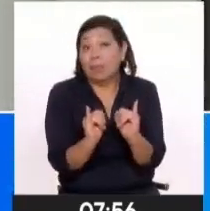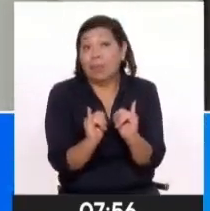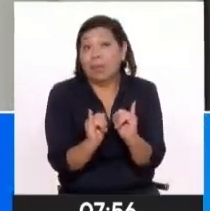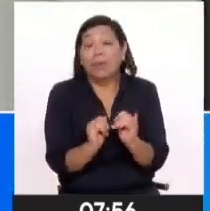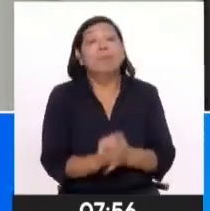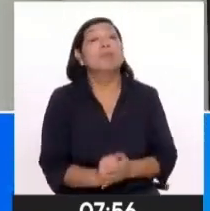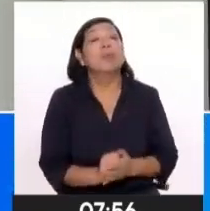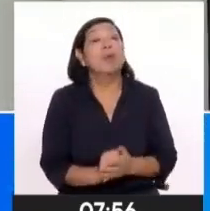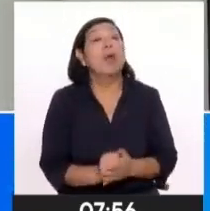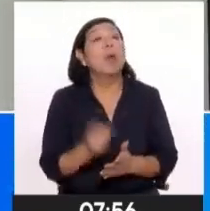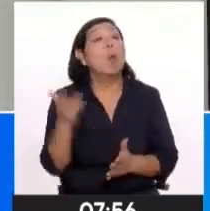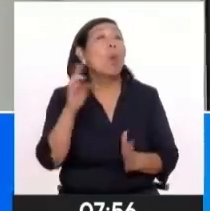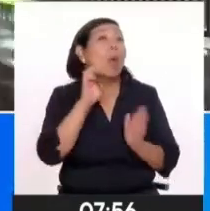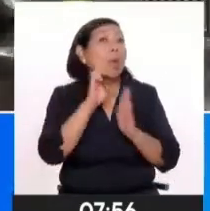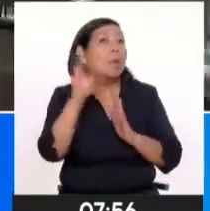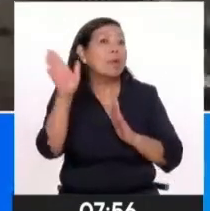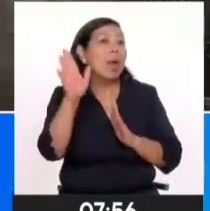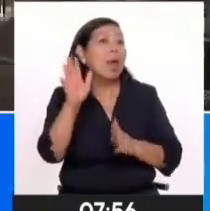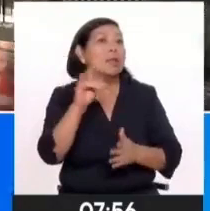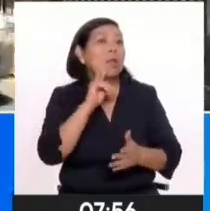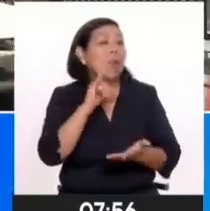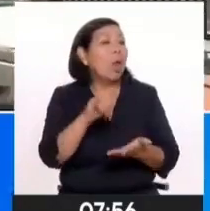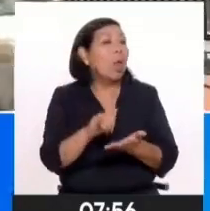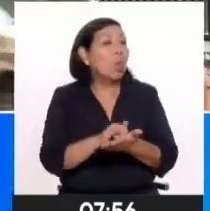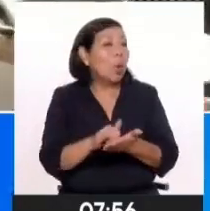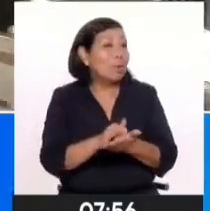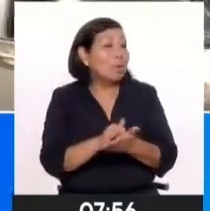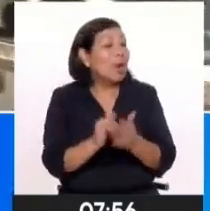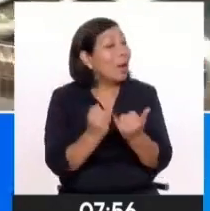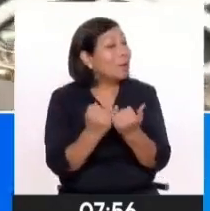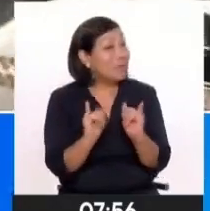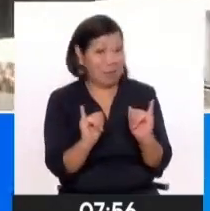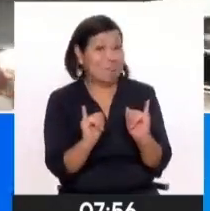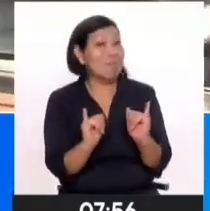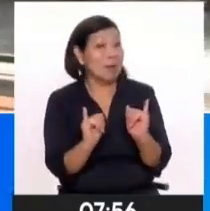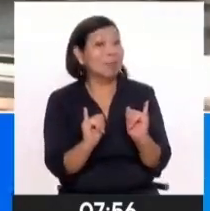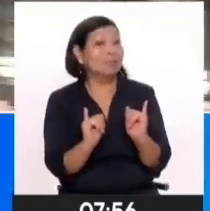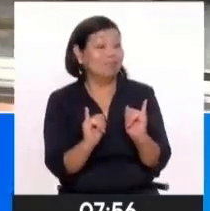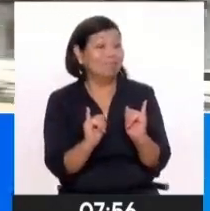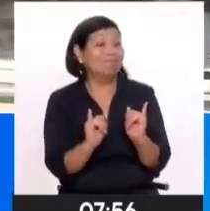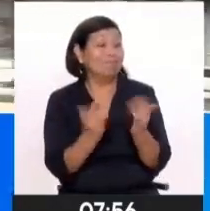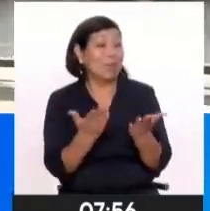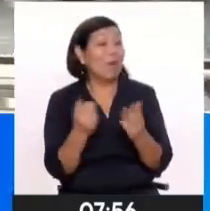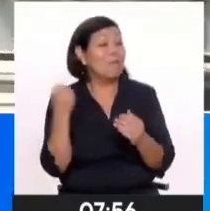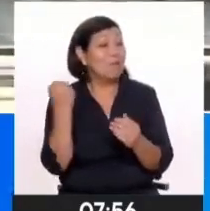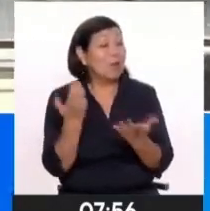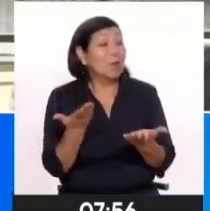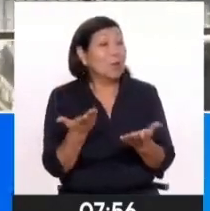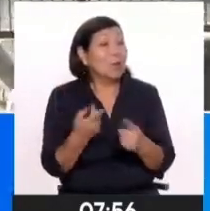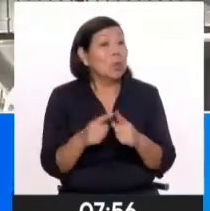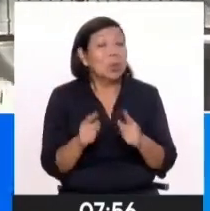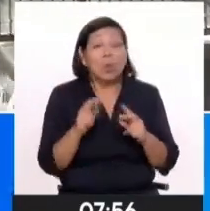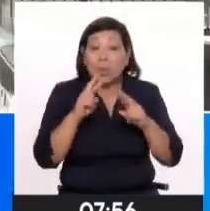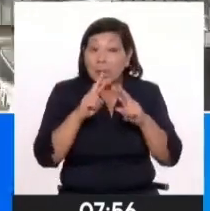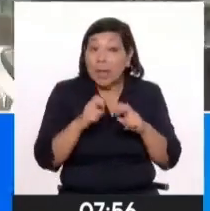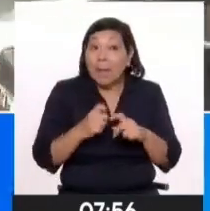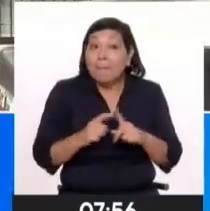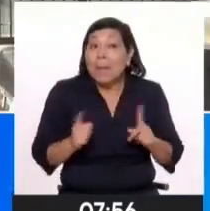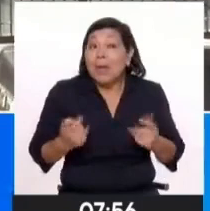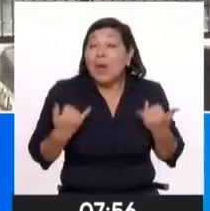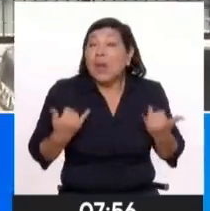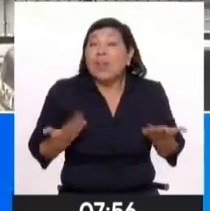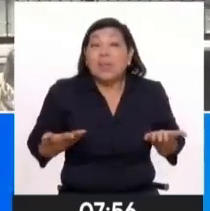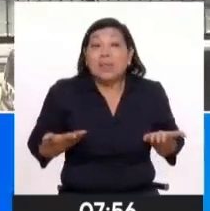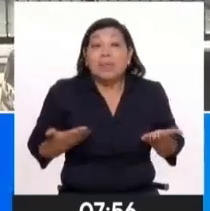Además, para enfrentar posibles cambios abruptos por la inflación, los excedentes de ingresos mensuales pueden destinarse para ahorro en